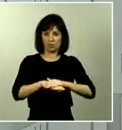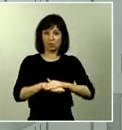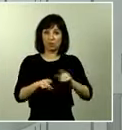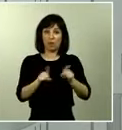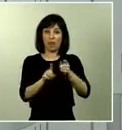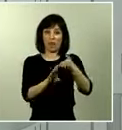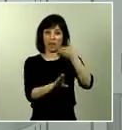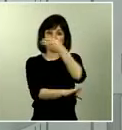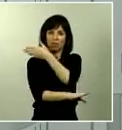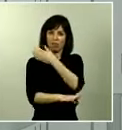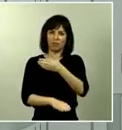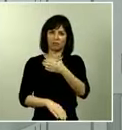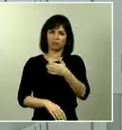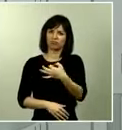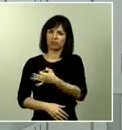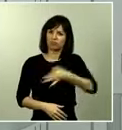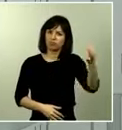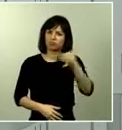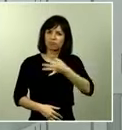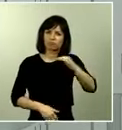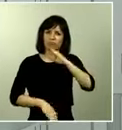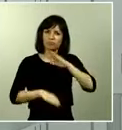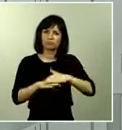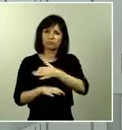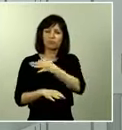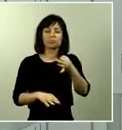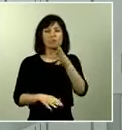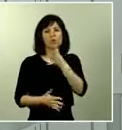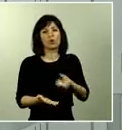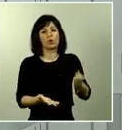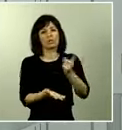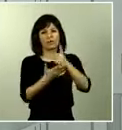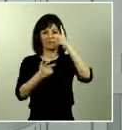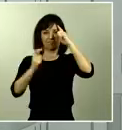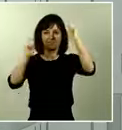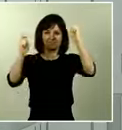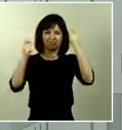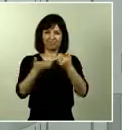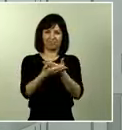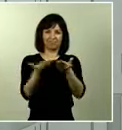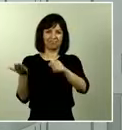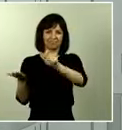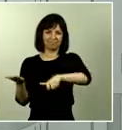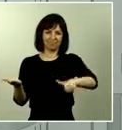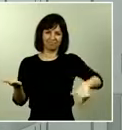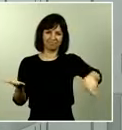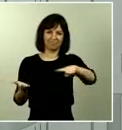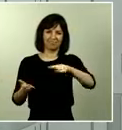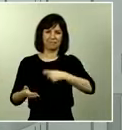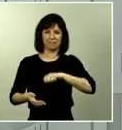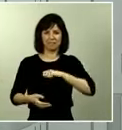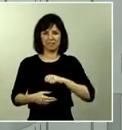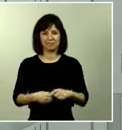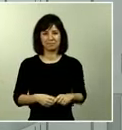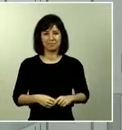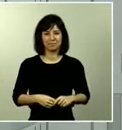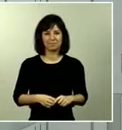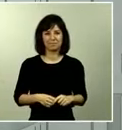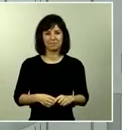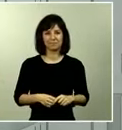manera ejemplar. Y por ello, una vez más, felicitamos al conjunto de la ciudadanía española. Sin embargo,